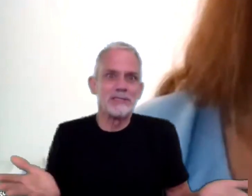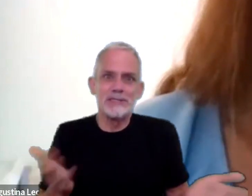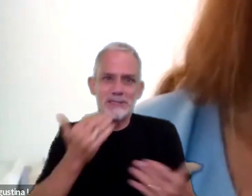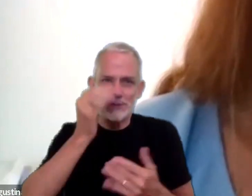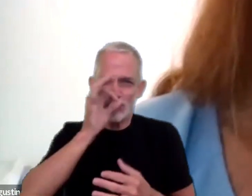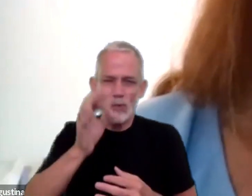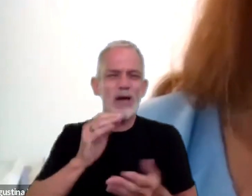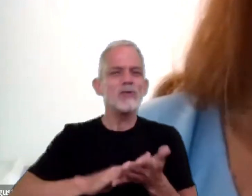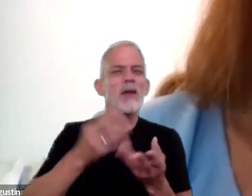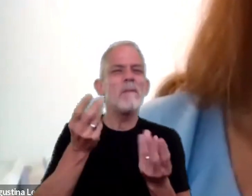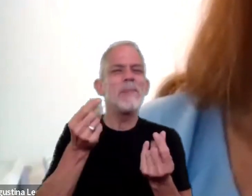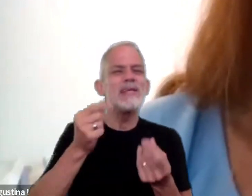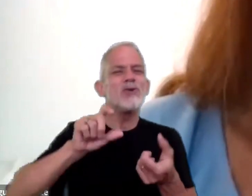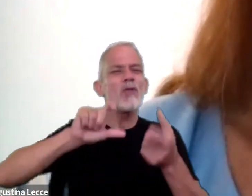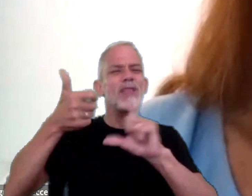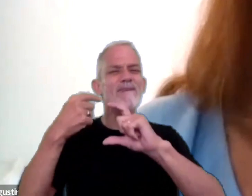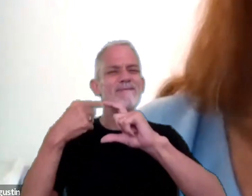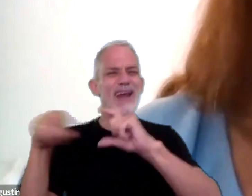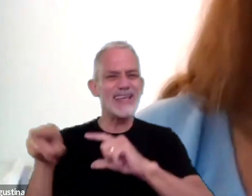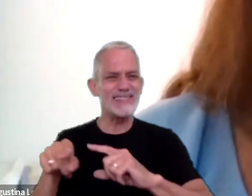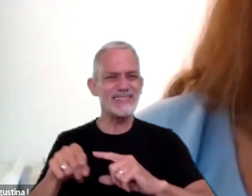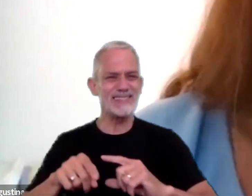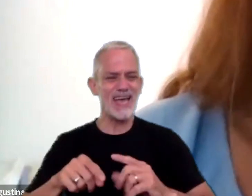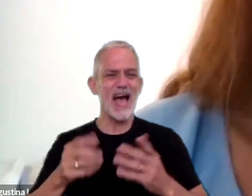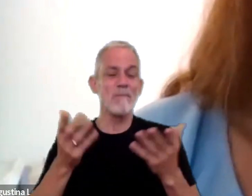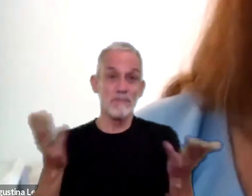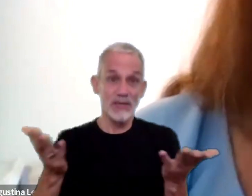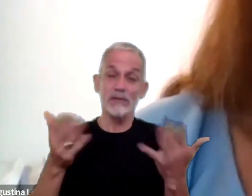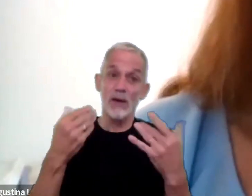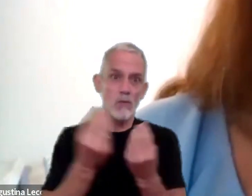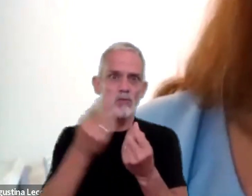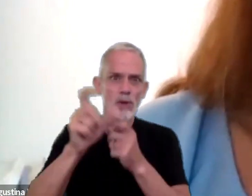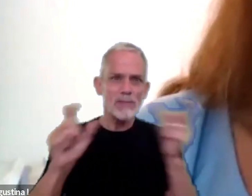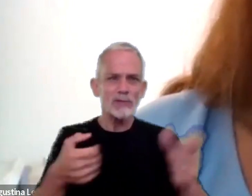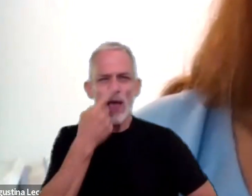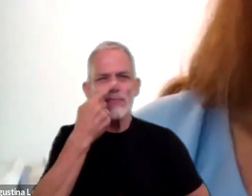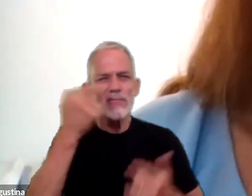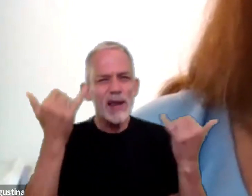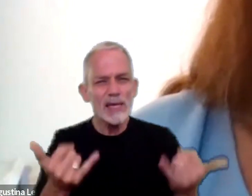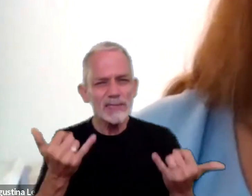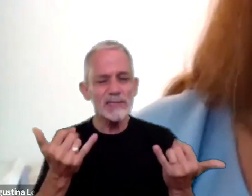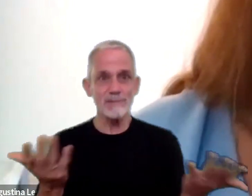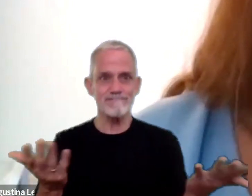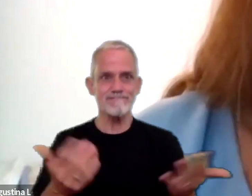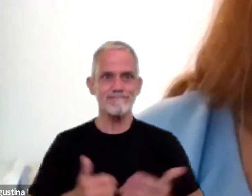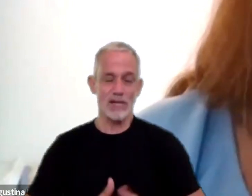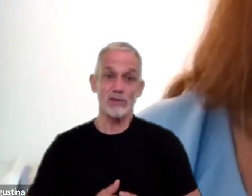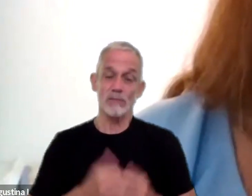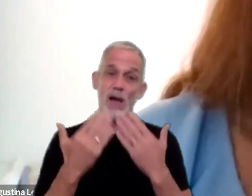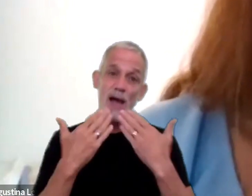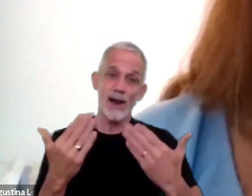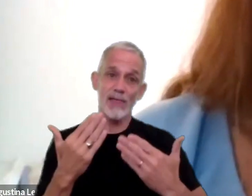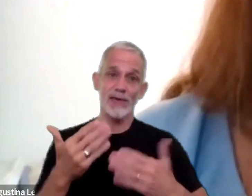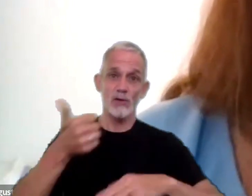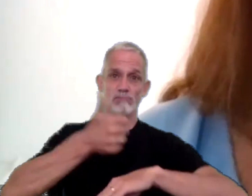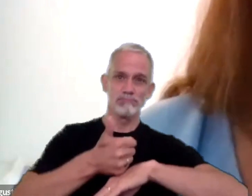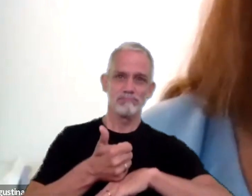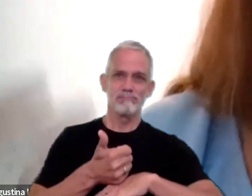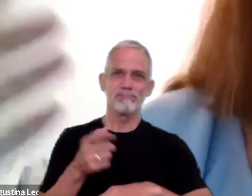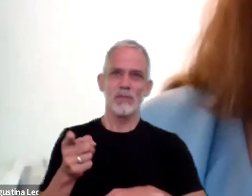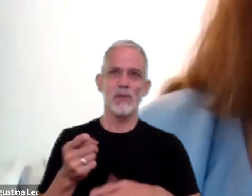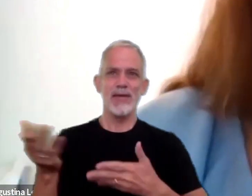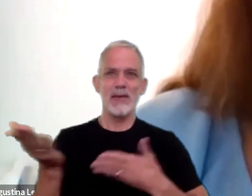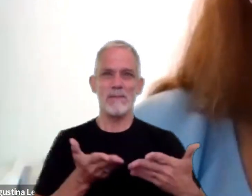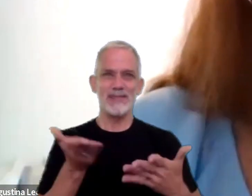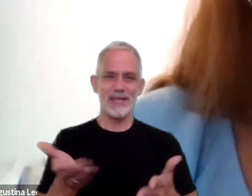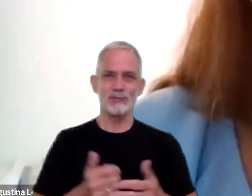el precio de transferencia. Así que sé que hay muchos interesados en estos temas. Así que le agradezco muchísimo que haya aceptado la invitación